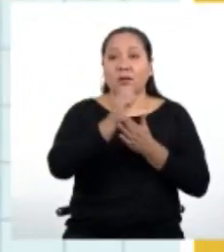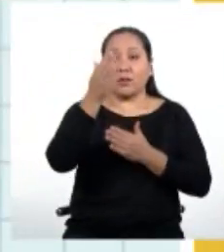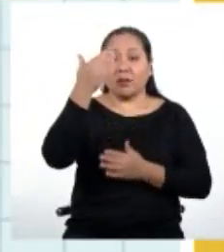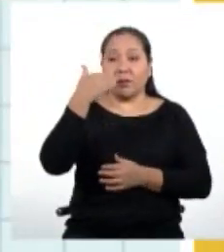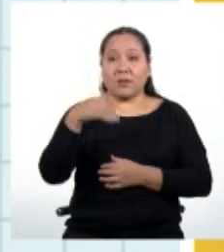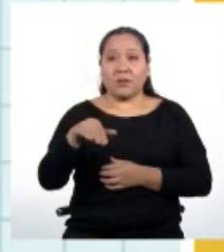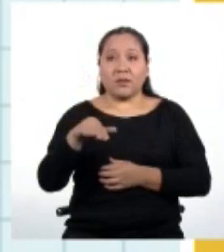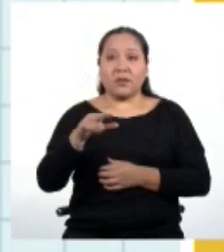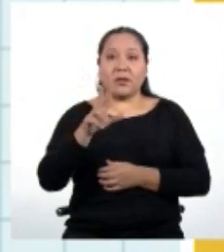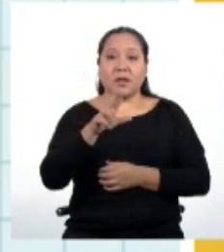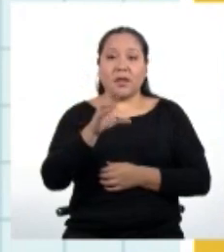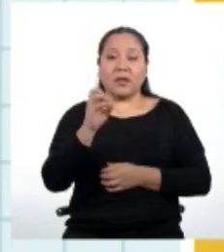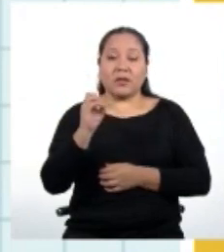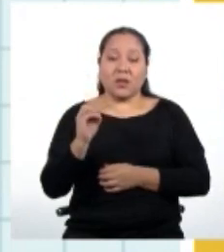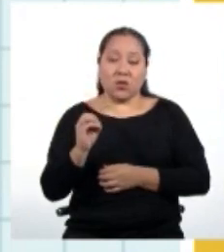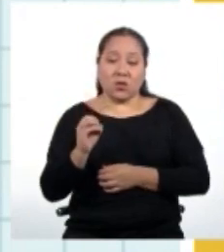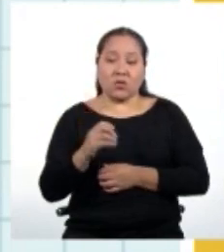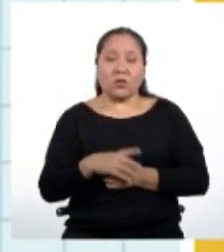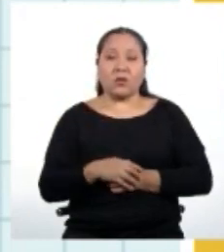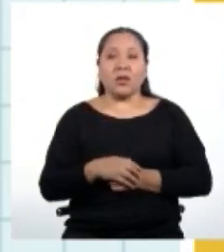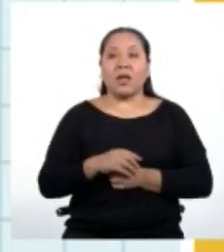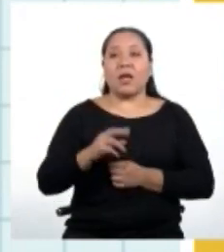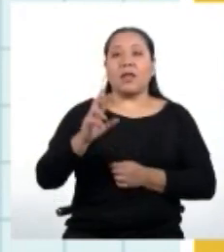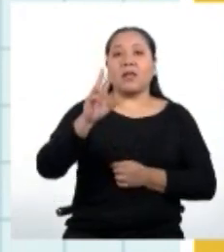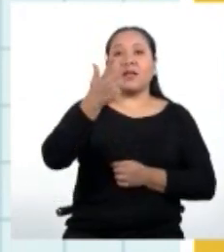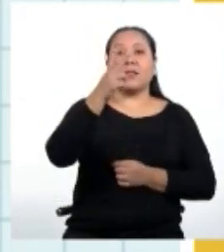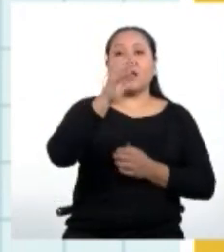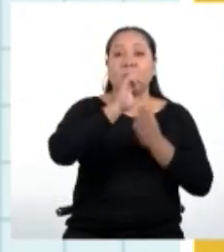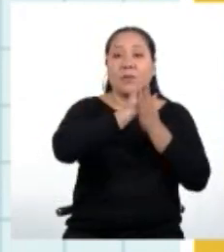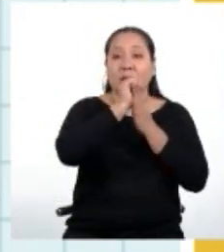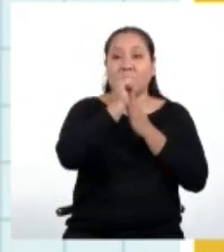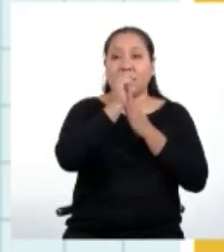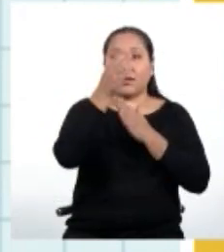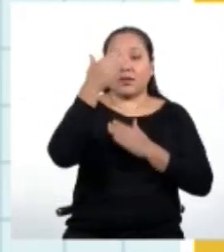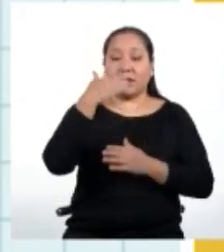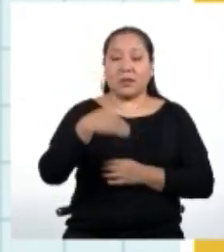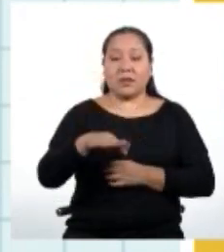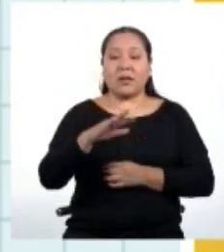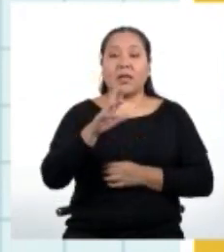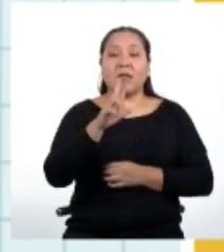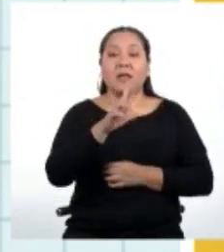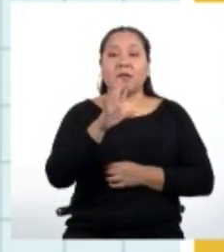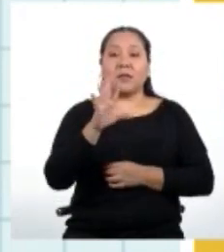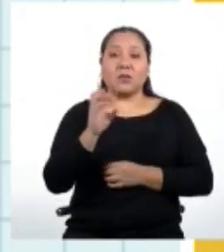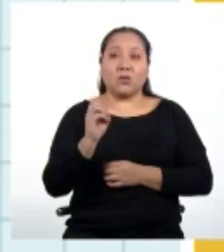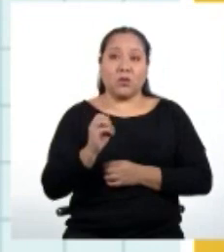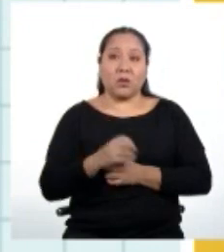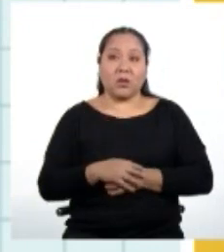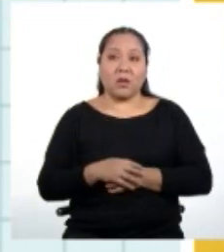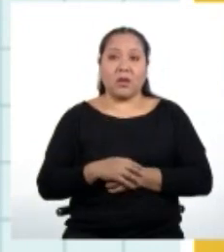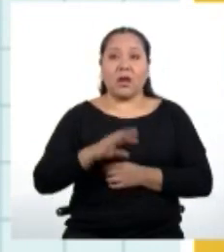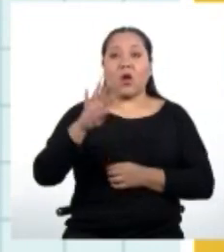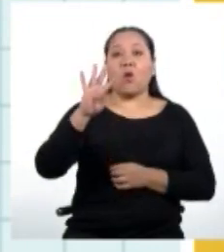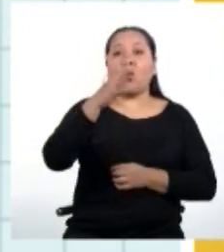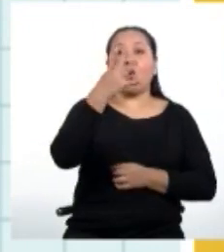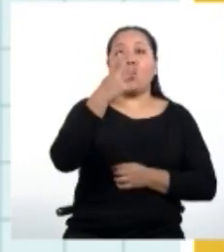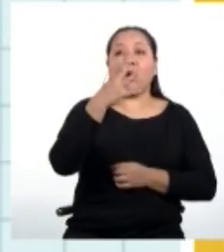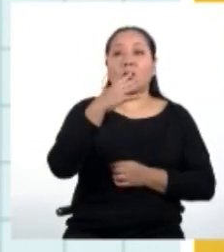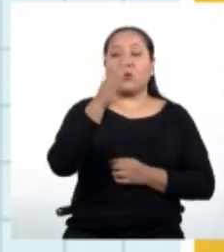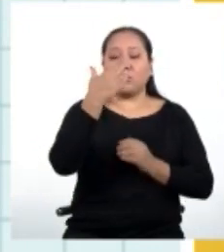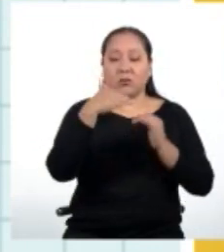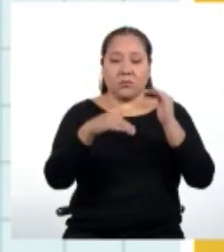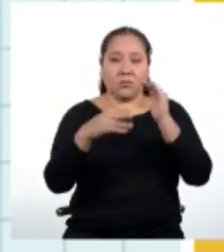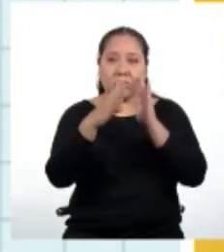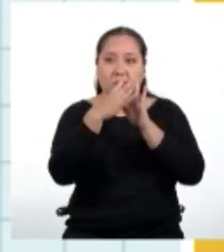que es de 300 soles. El tercer mes, que es de 350 soles. Y el recuadro